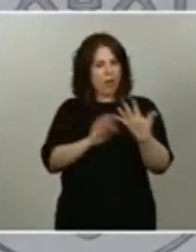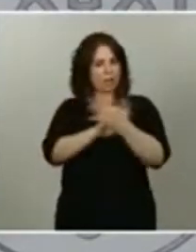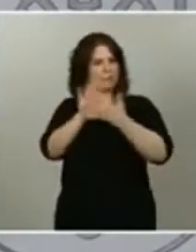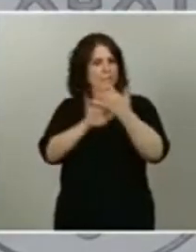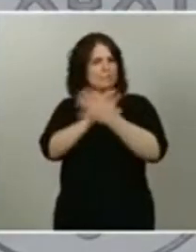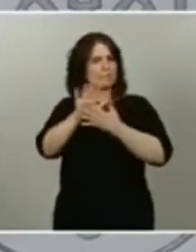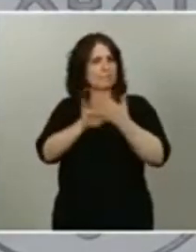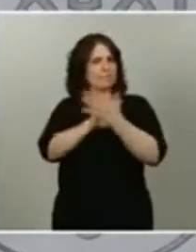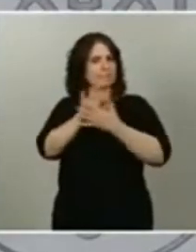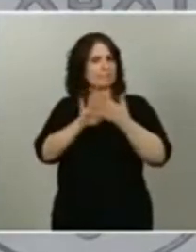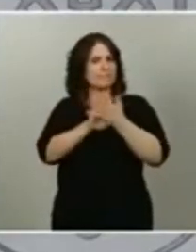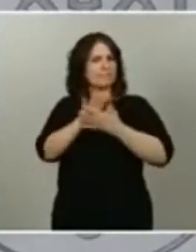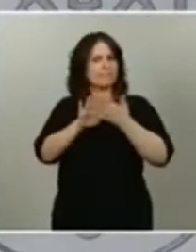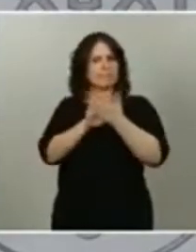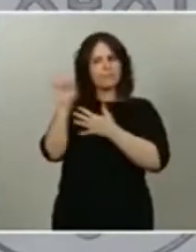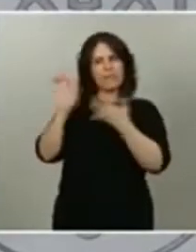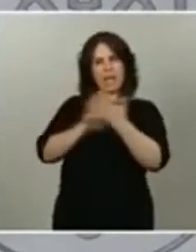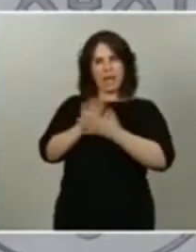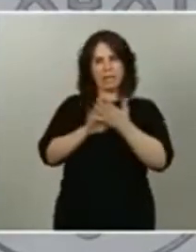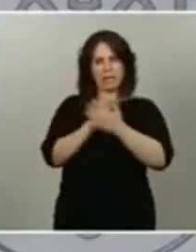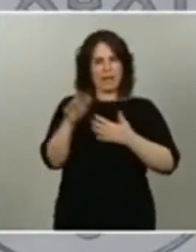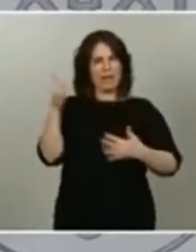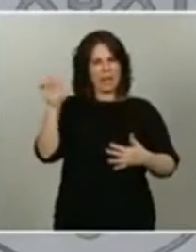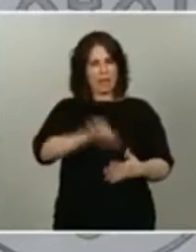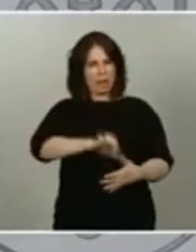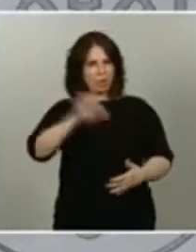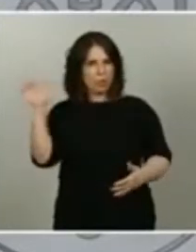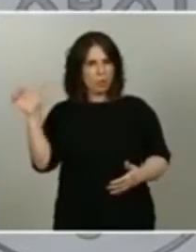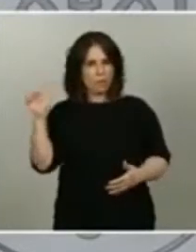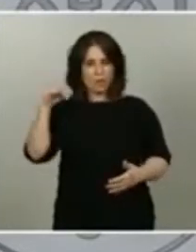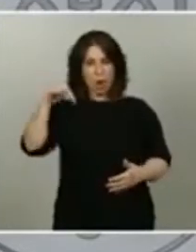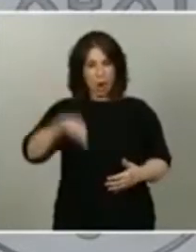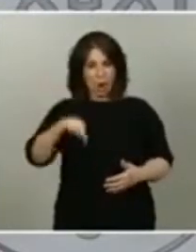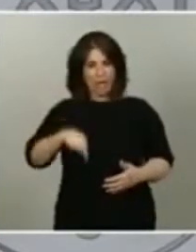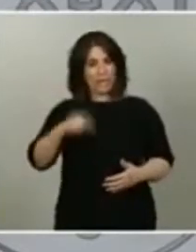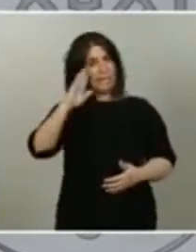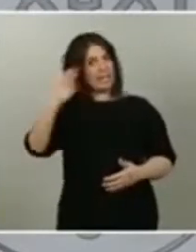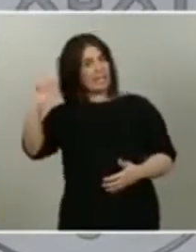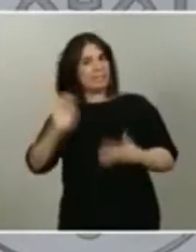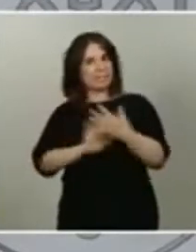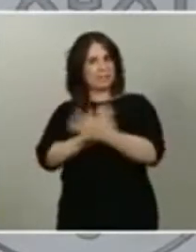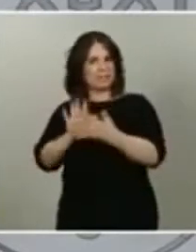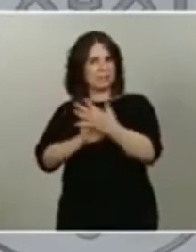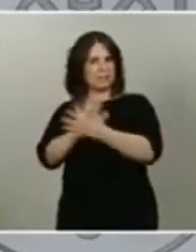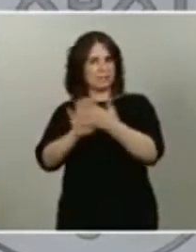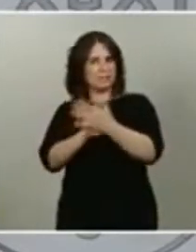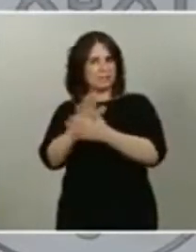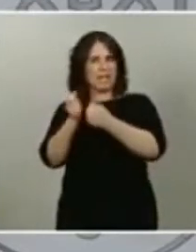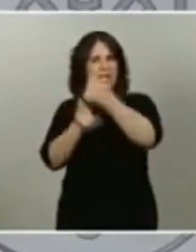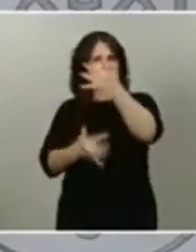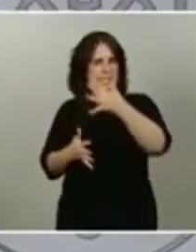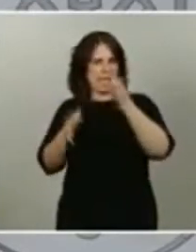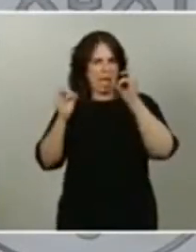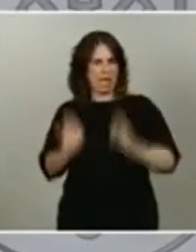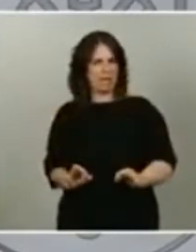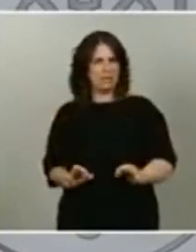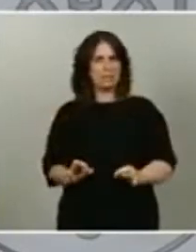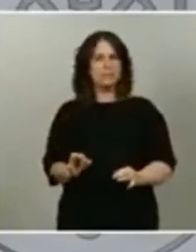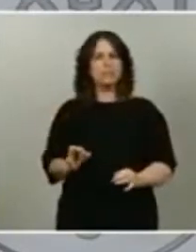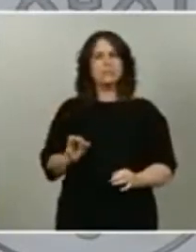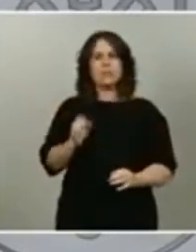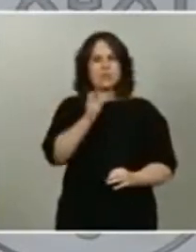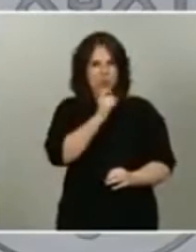autoridades europeas. Insisto en que hoy se está trabajando en si va a hacer una lista cerrada, en qué término se va a